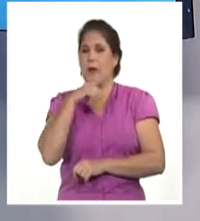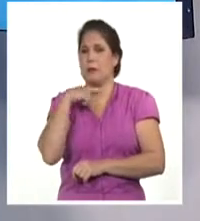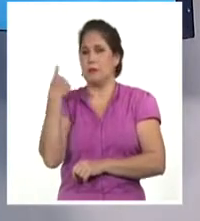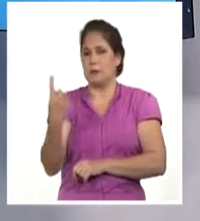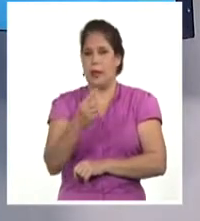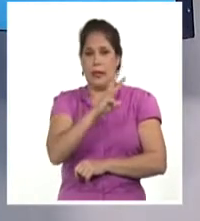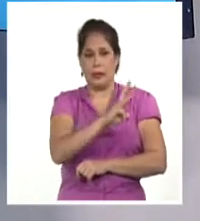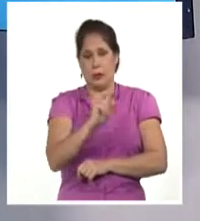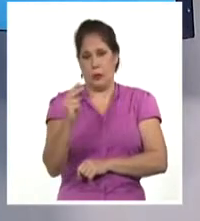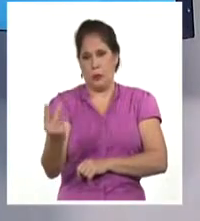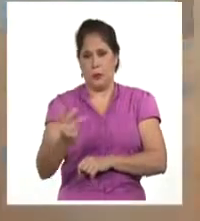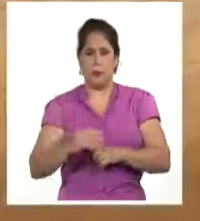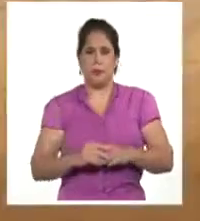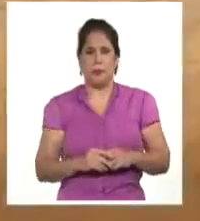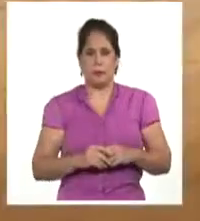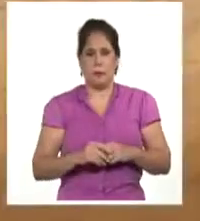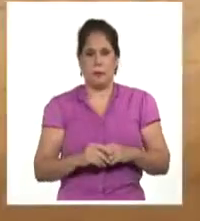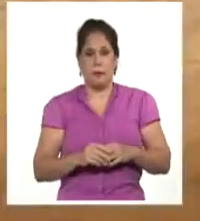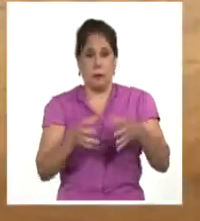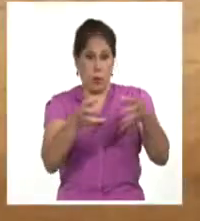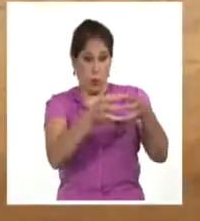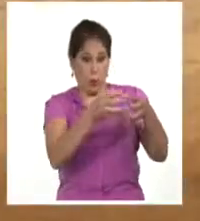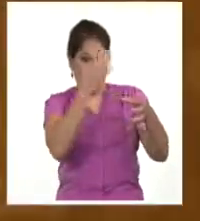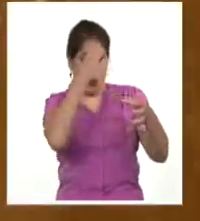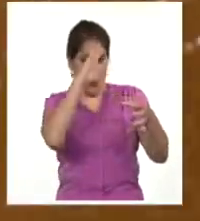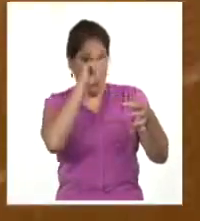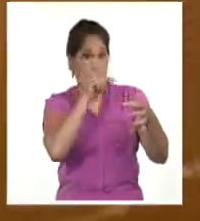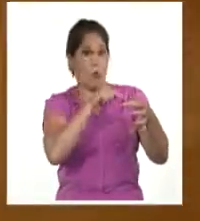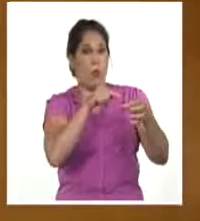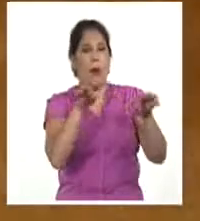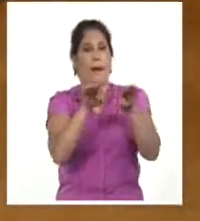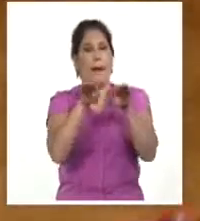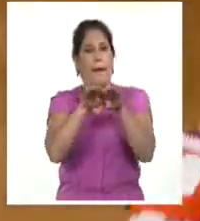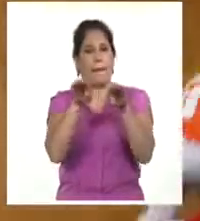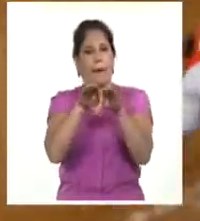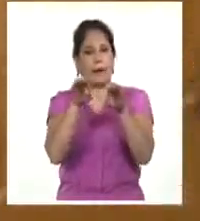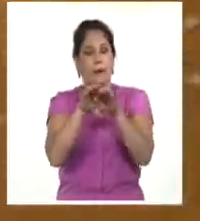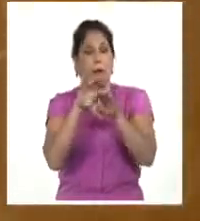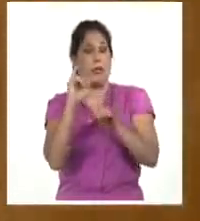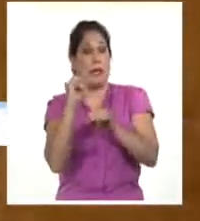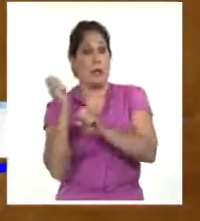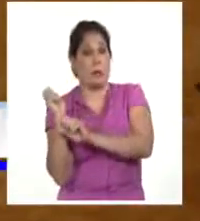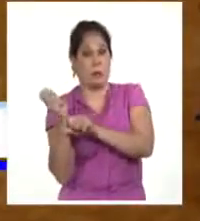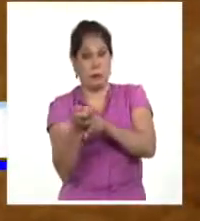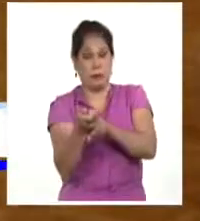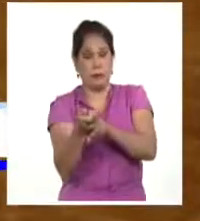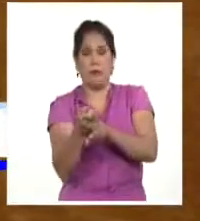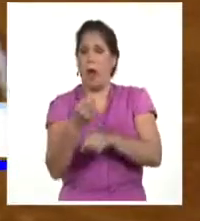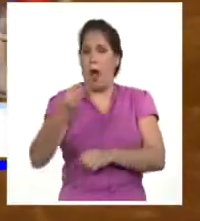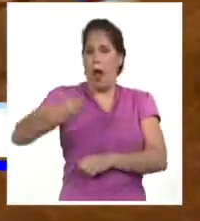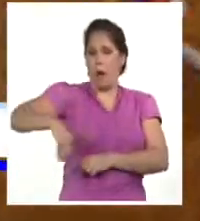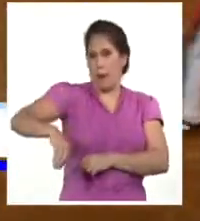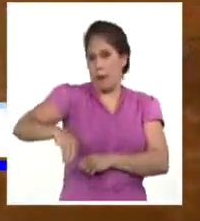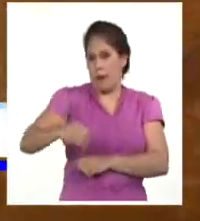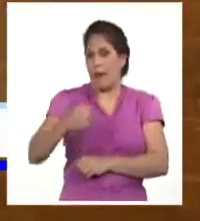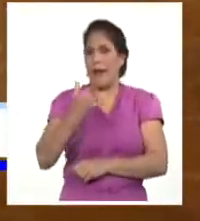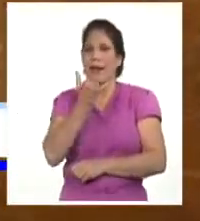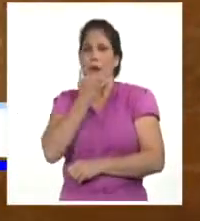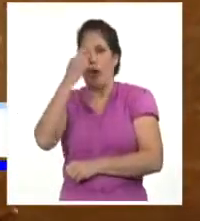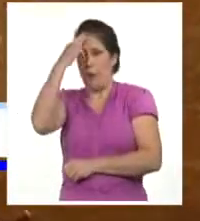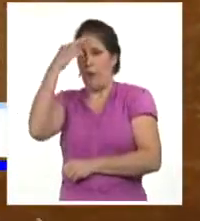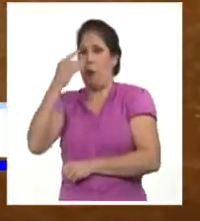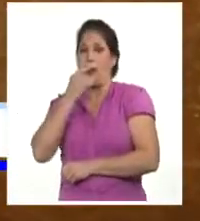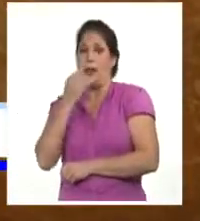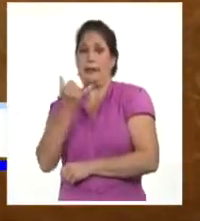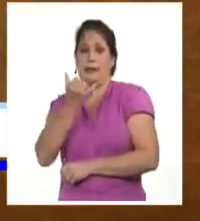carreras por dos. La selección de nuestro país empató el juego en el sexto inning aprovechando la deficiencia del torpedero dominicano